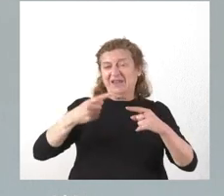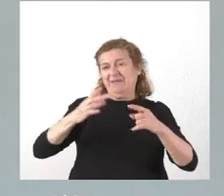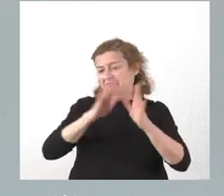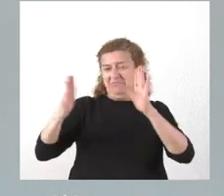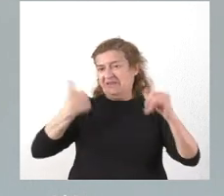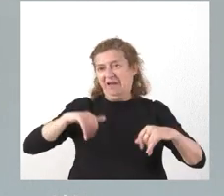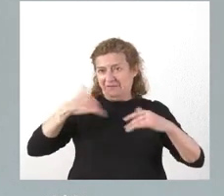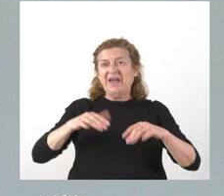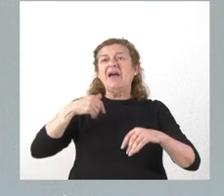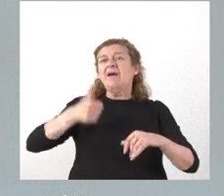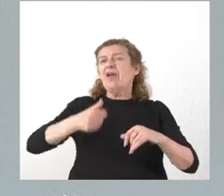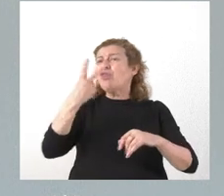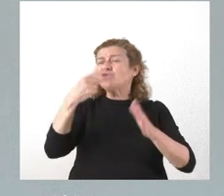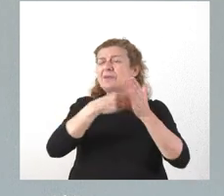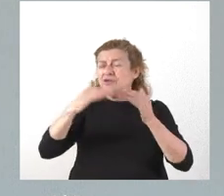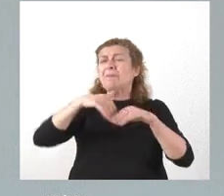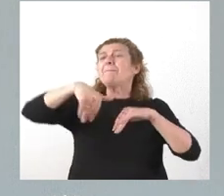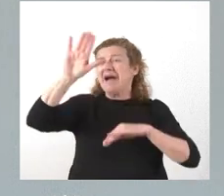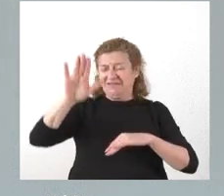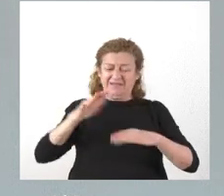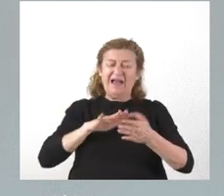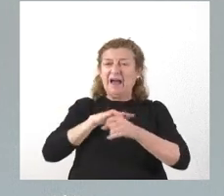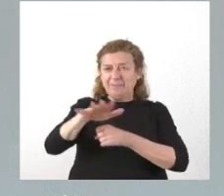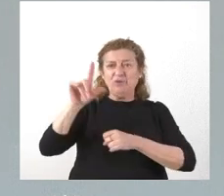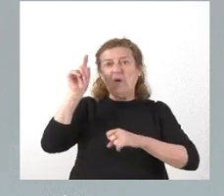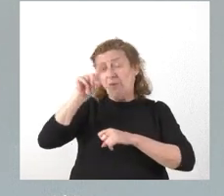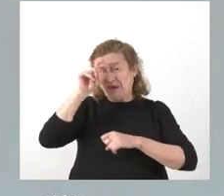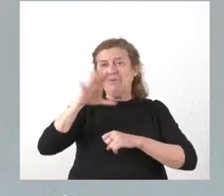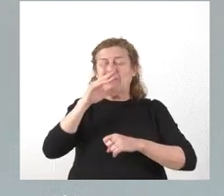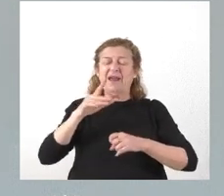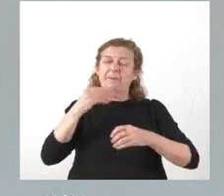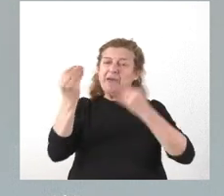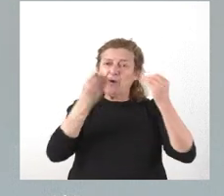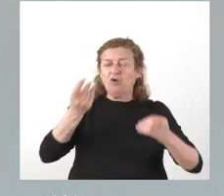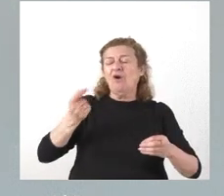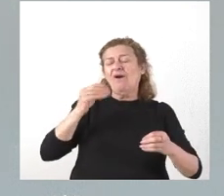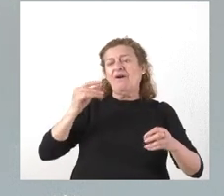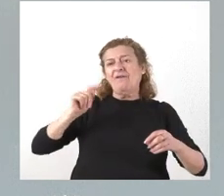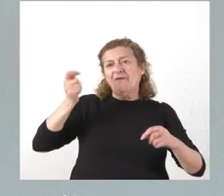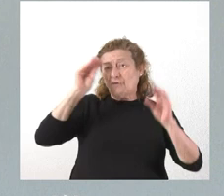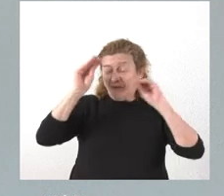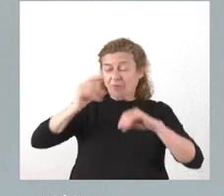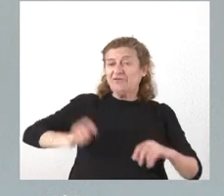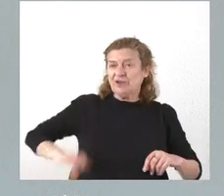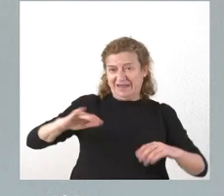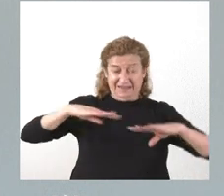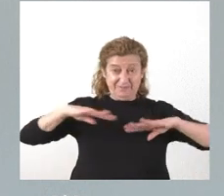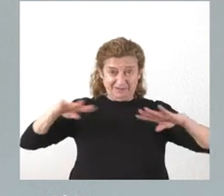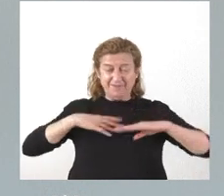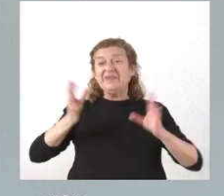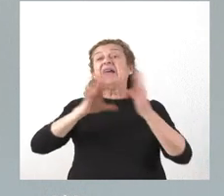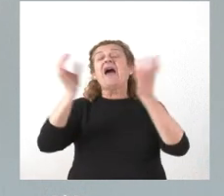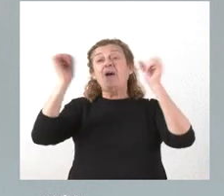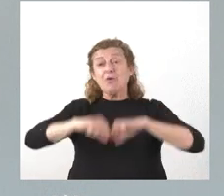Más de dos millones de euros en el ámbito educativo, pero también para mejorar la formación profesional y para mejorar la educación física. Se aprueban